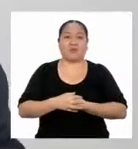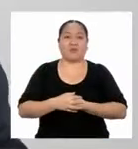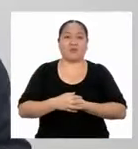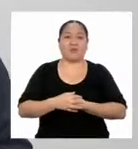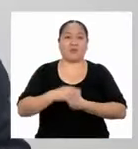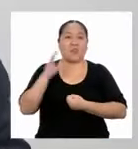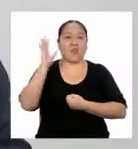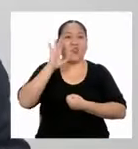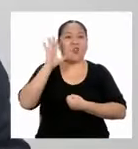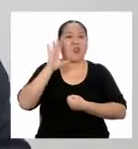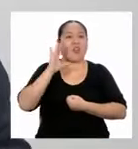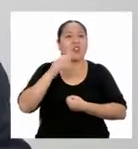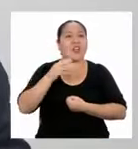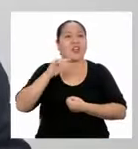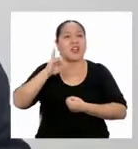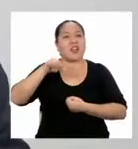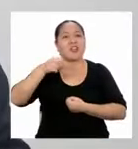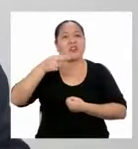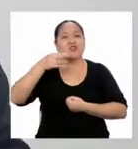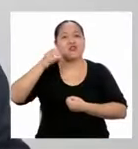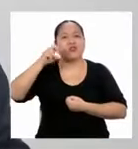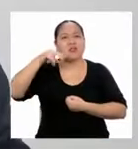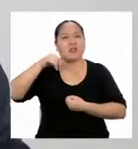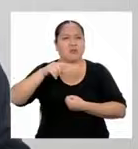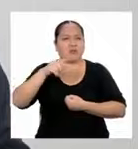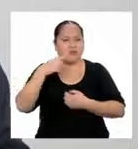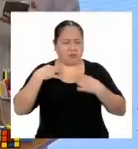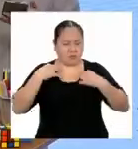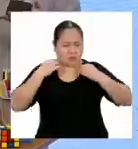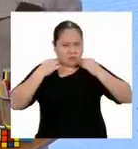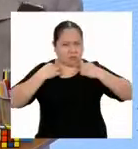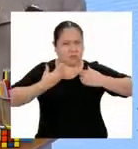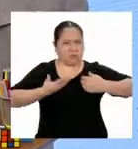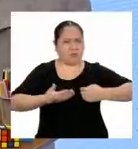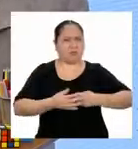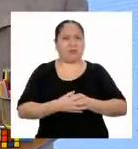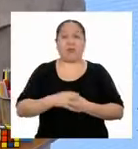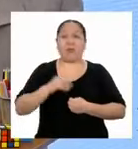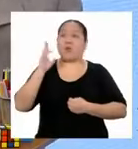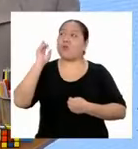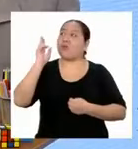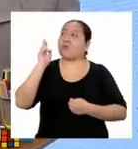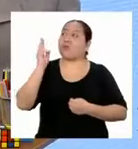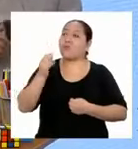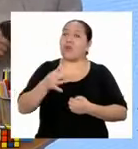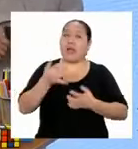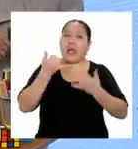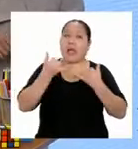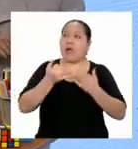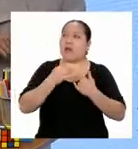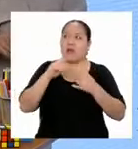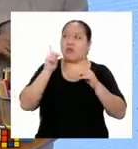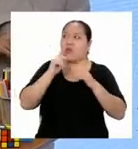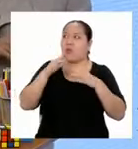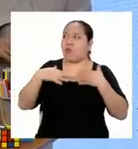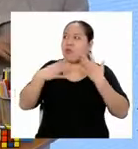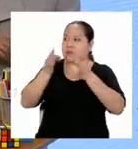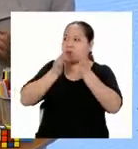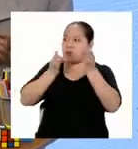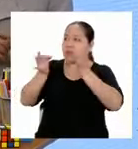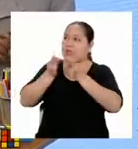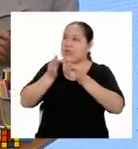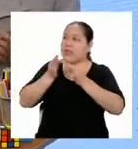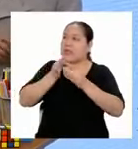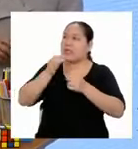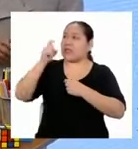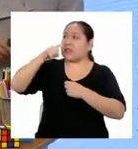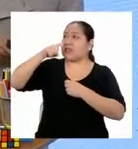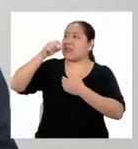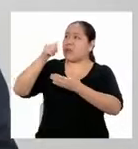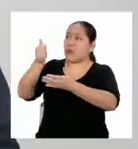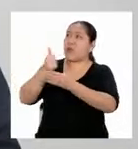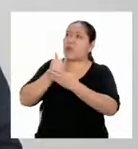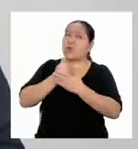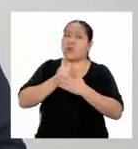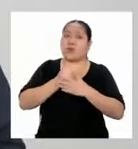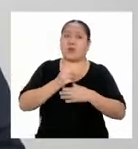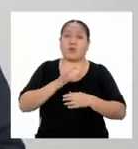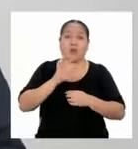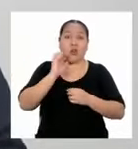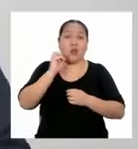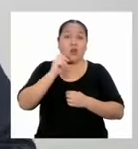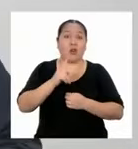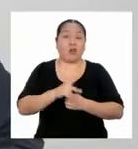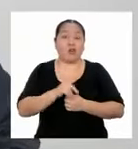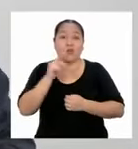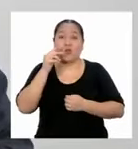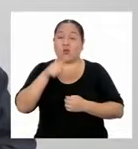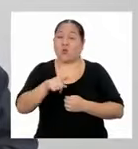¡Hola Jonathan! ¿Cómo estás? ¿Qué haces vestido así? Profesor, ahorita no tengo tiempo de explicarle, pero necesito que me ayude con algo. ¡Ay